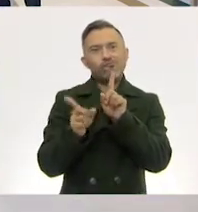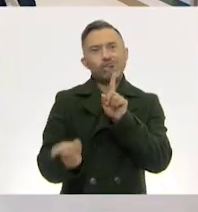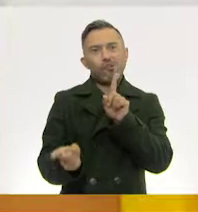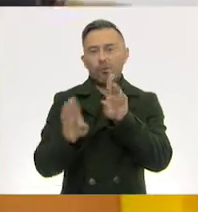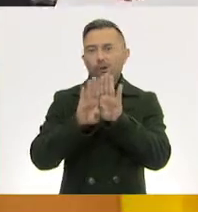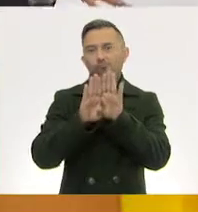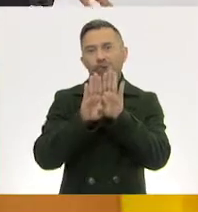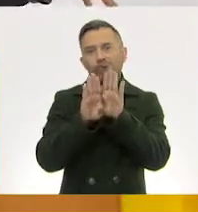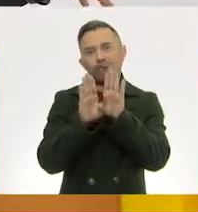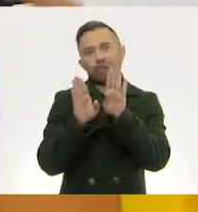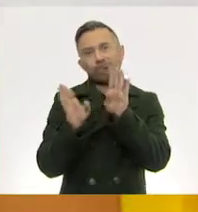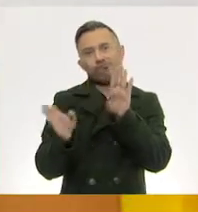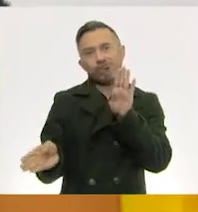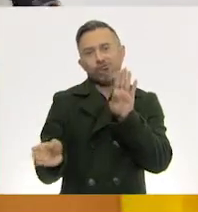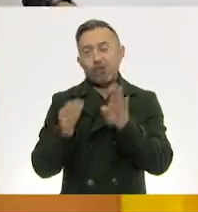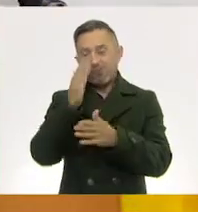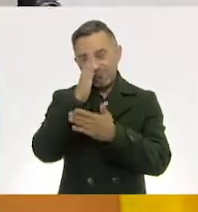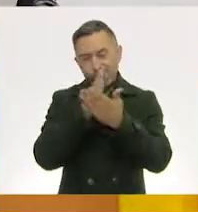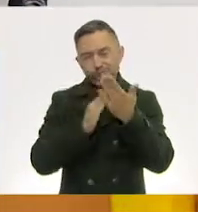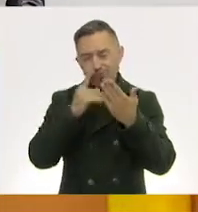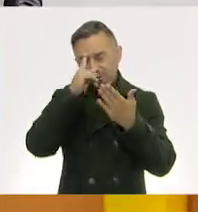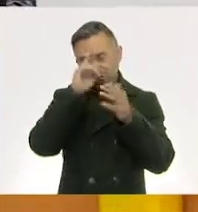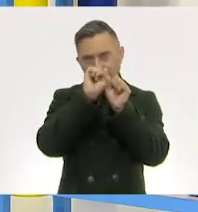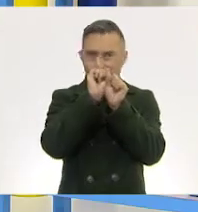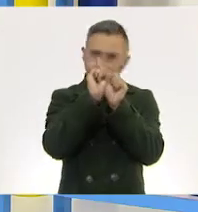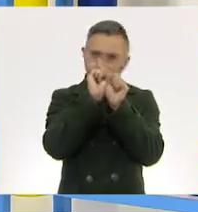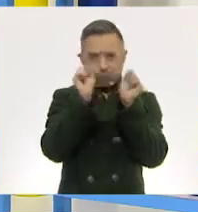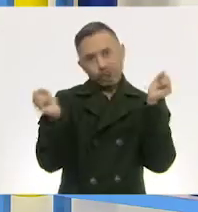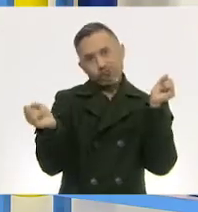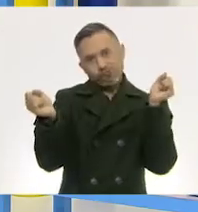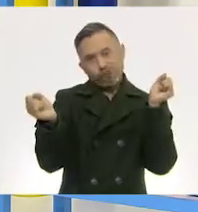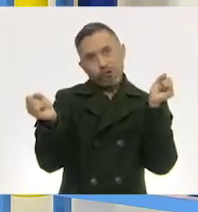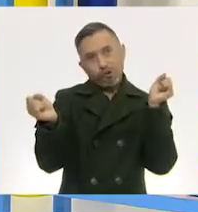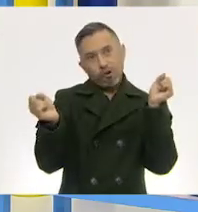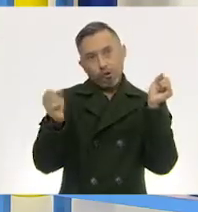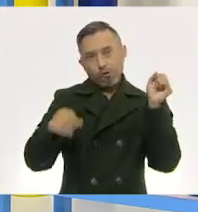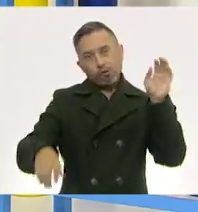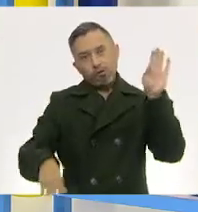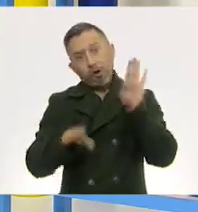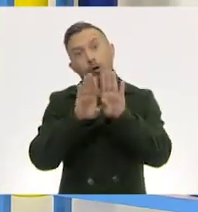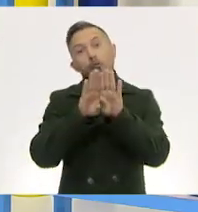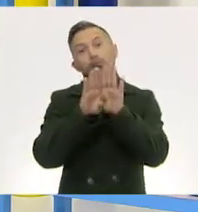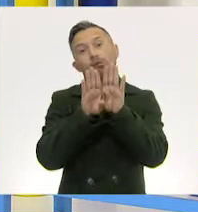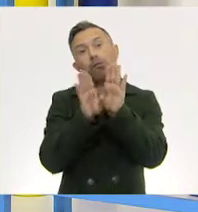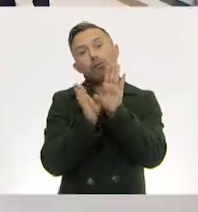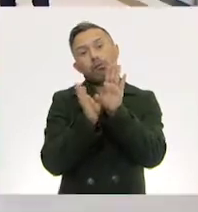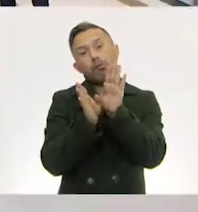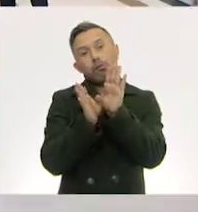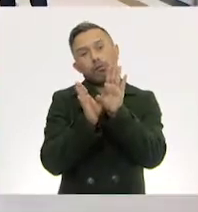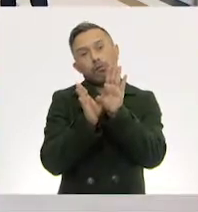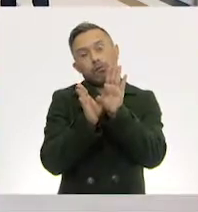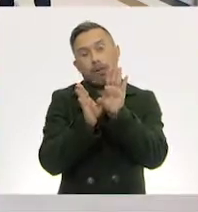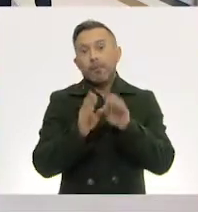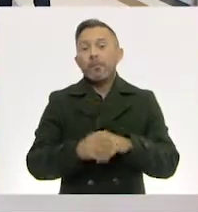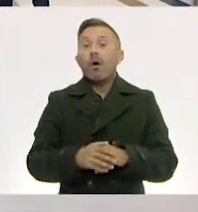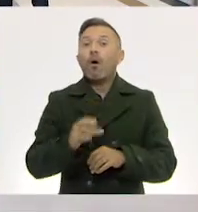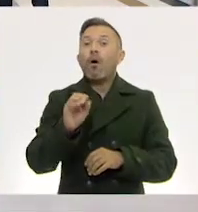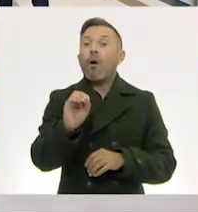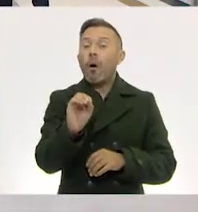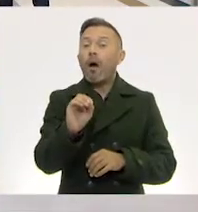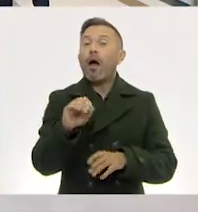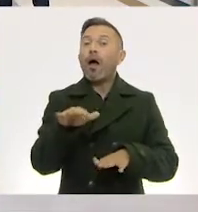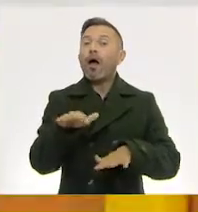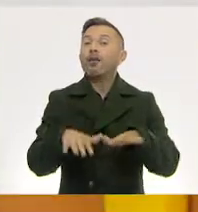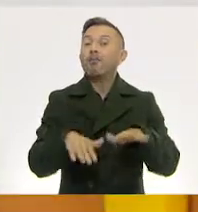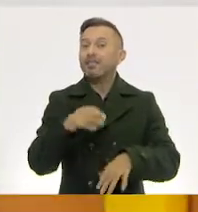nos cortan y... Exacto. A lo mejor nada más le cortan un pedacito y queda colgando. O luego, cuando a veces en las actividades